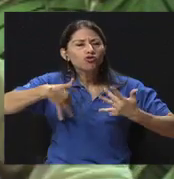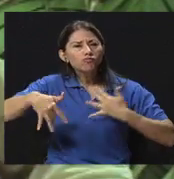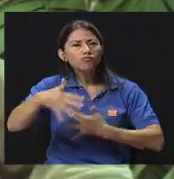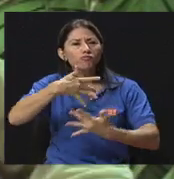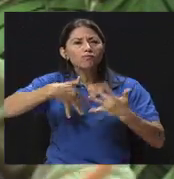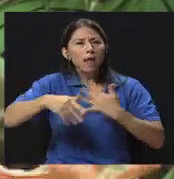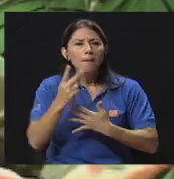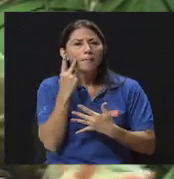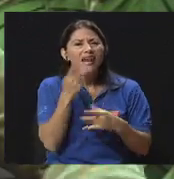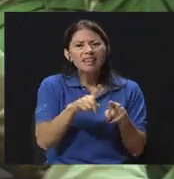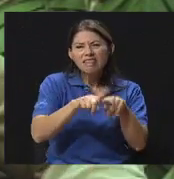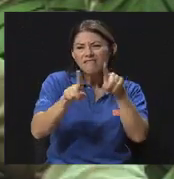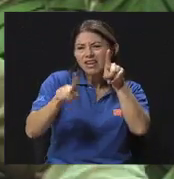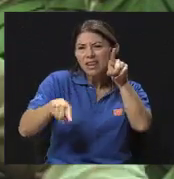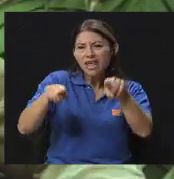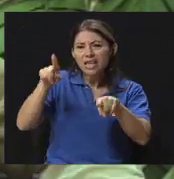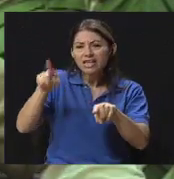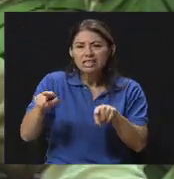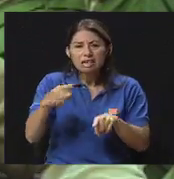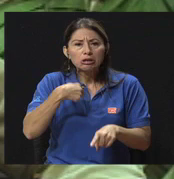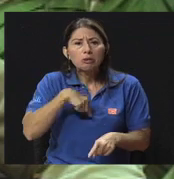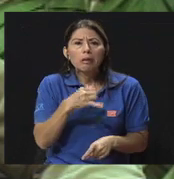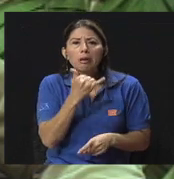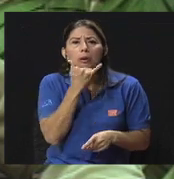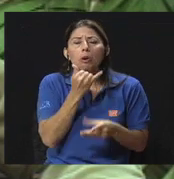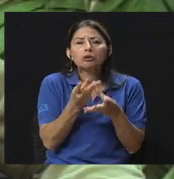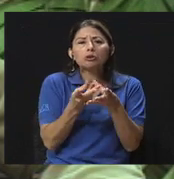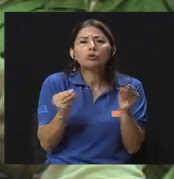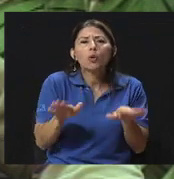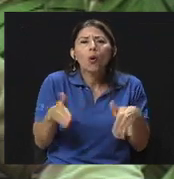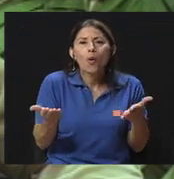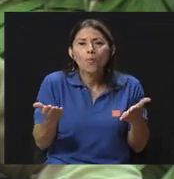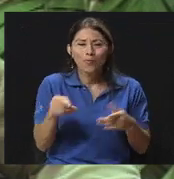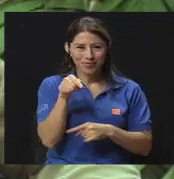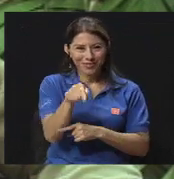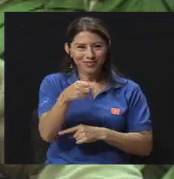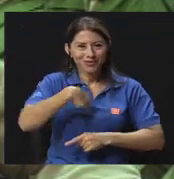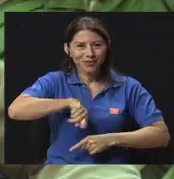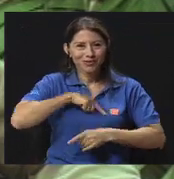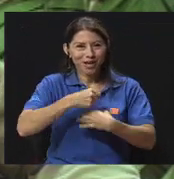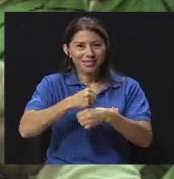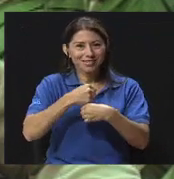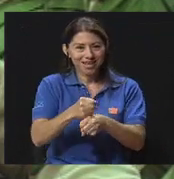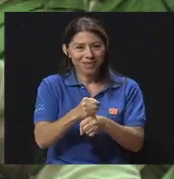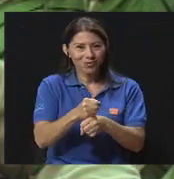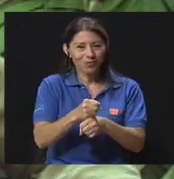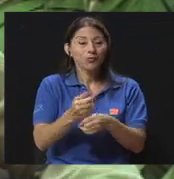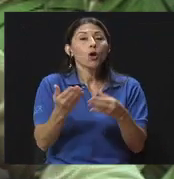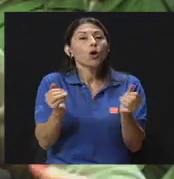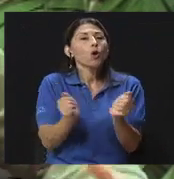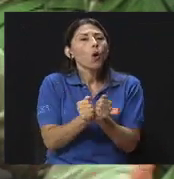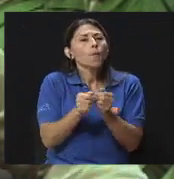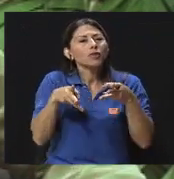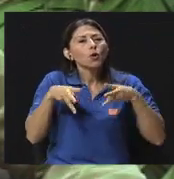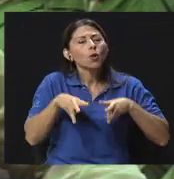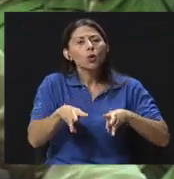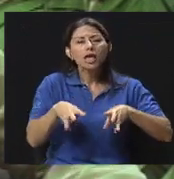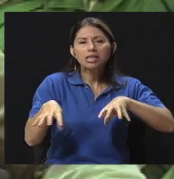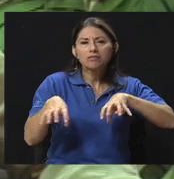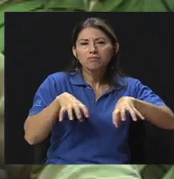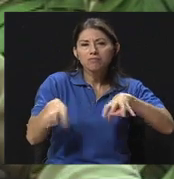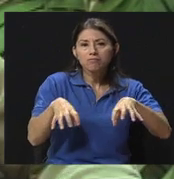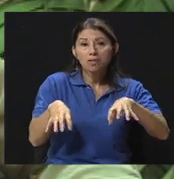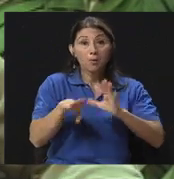podemos resolverlas, eso es lo que estamos haciendo ahora desde promoción, con metodologías totalmente interactivas, desde la recreación.